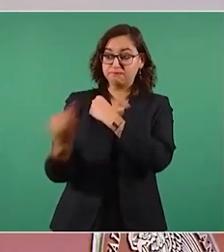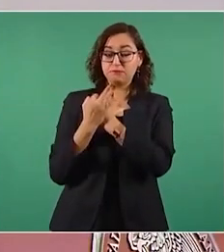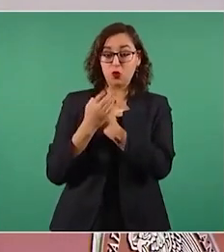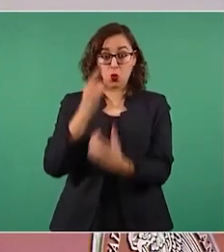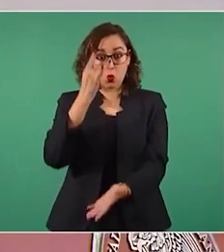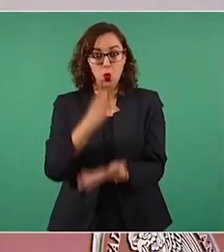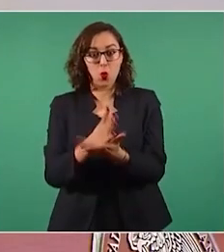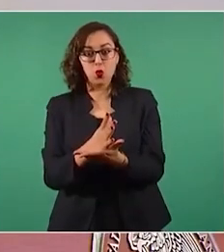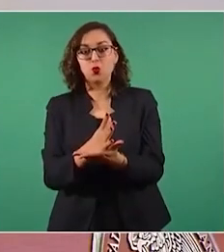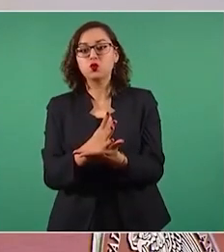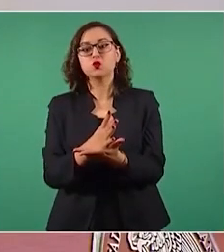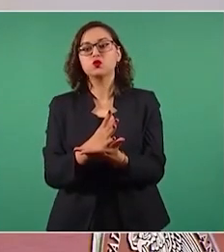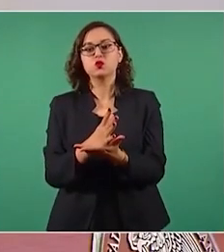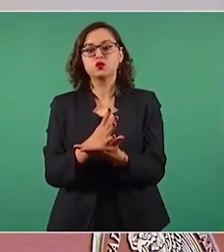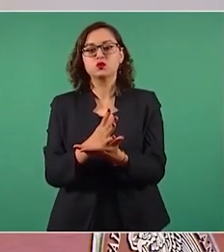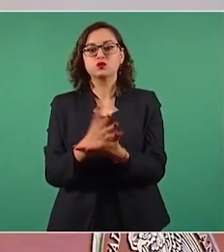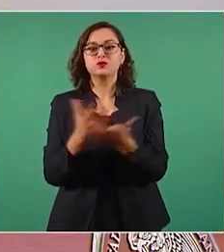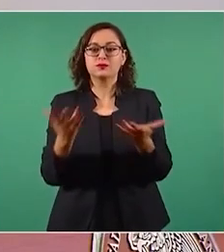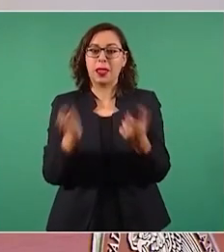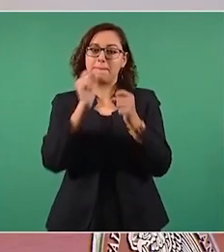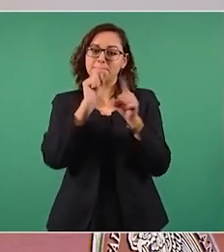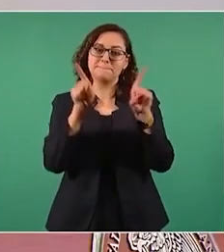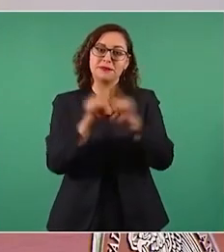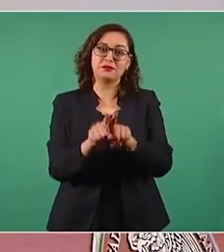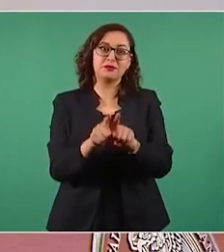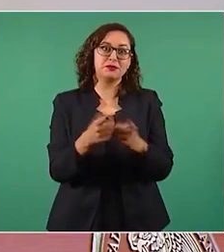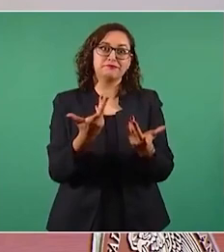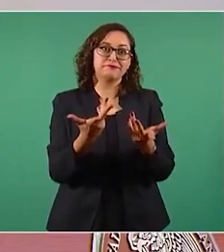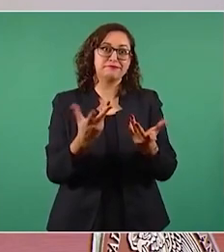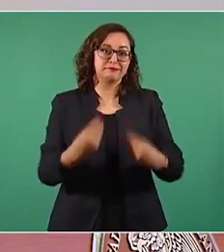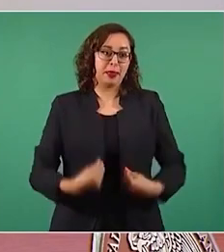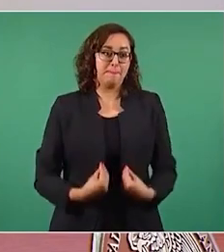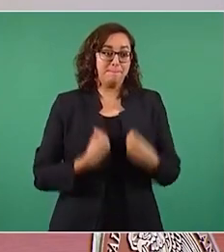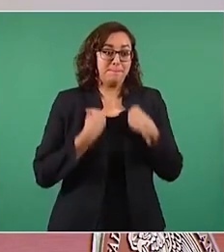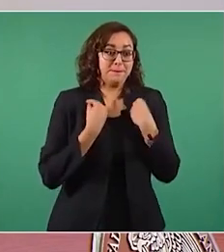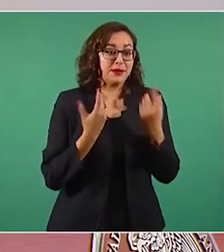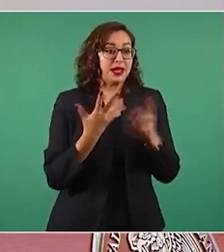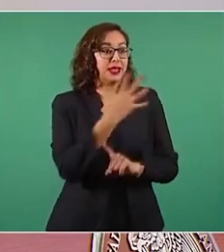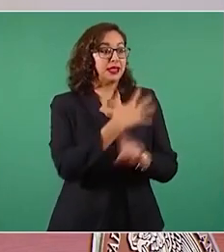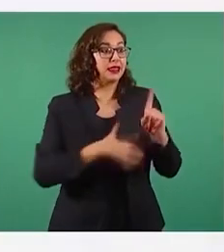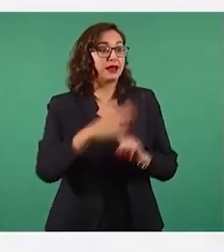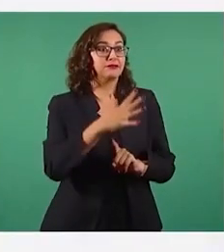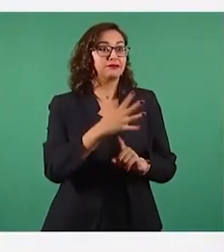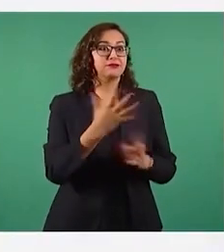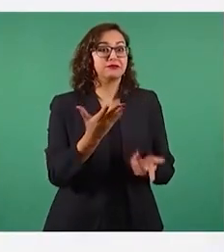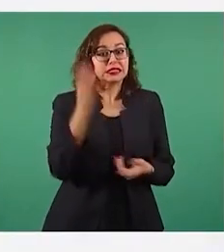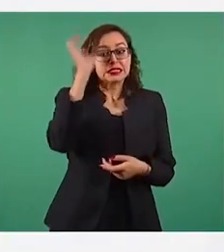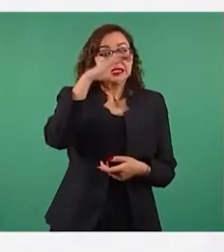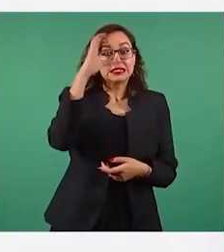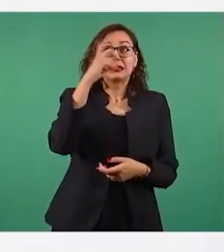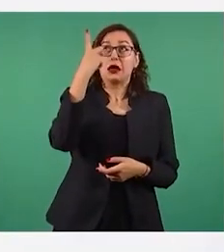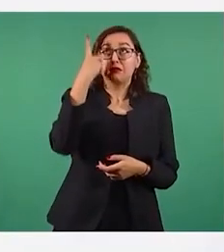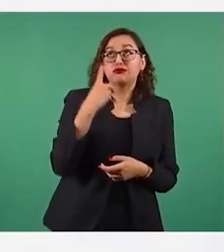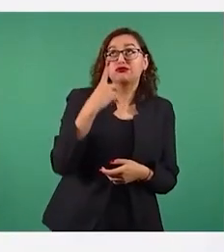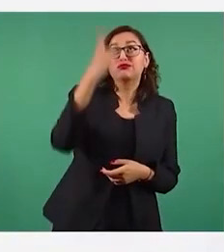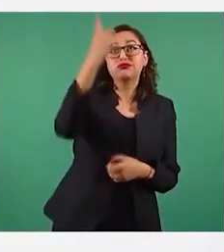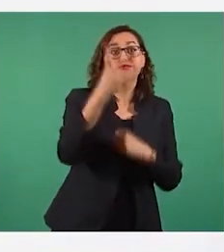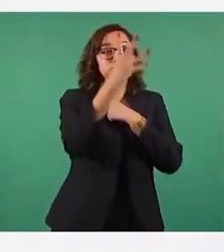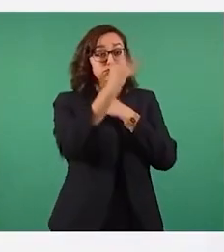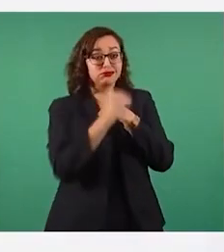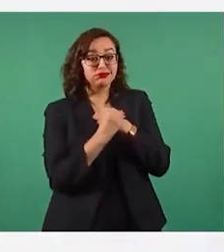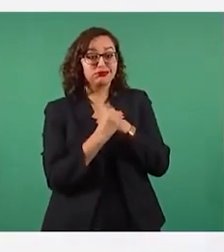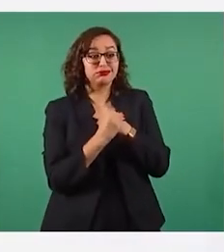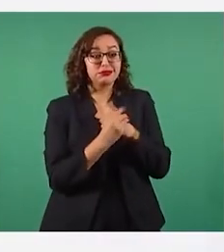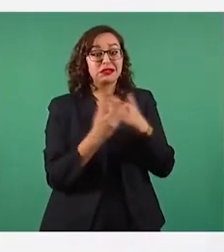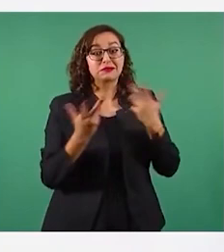falta lo que diga la naturaleza la ciencia y el creador no